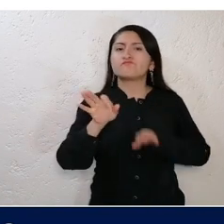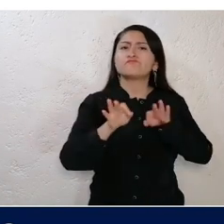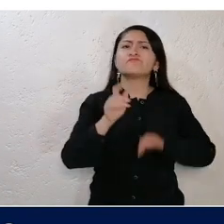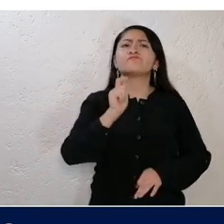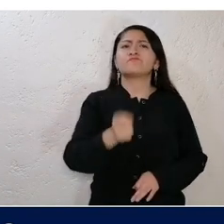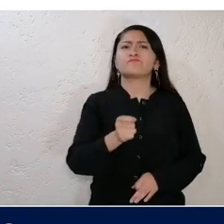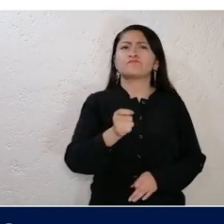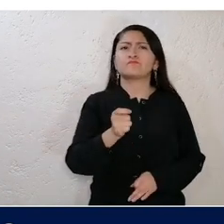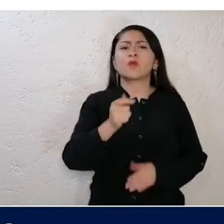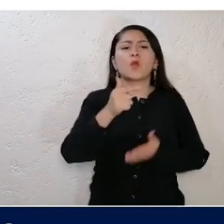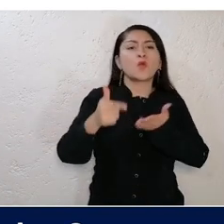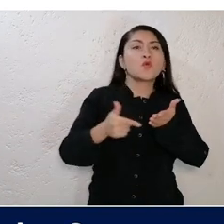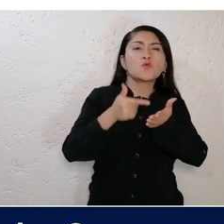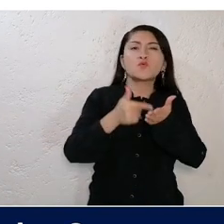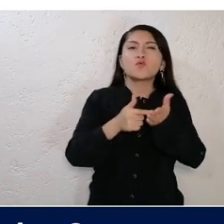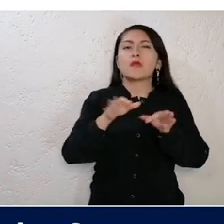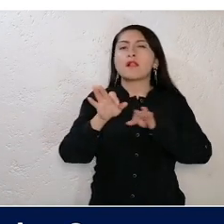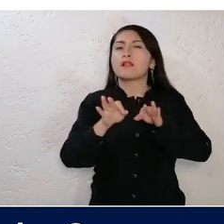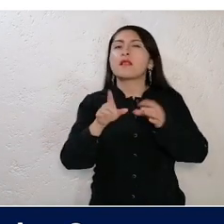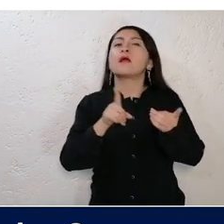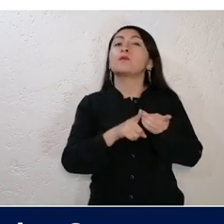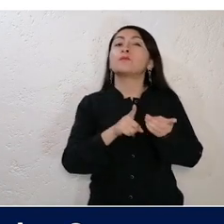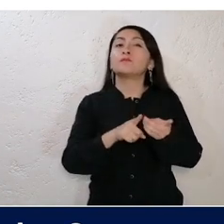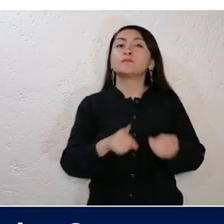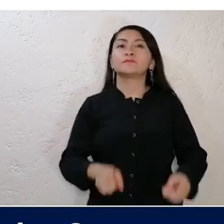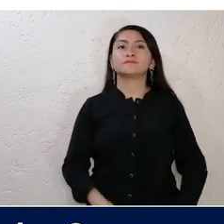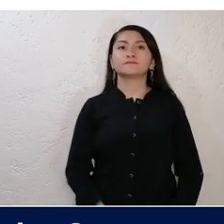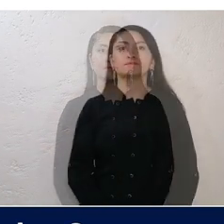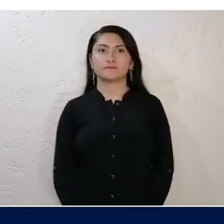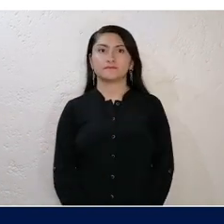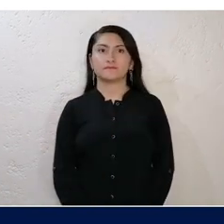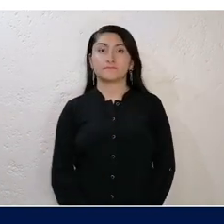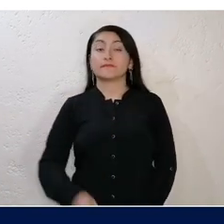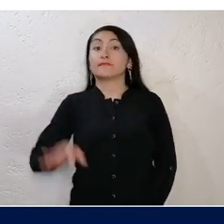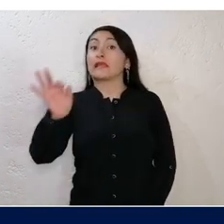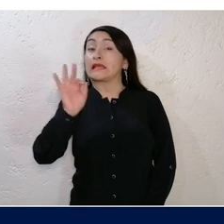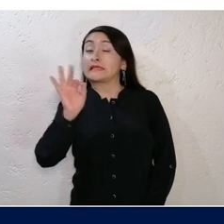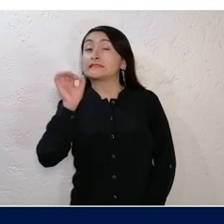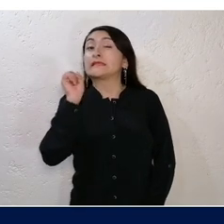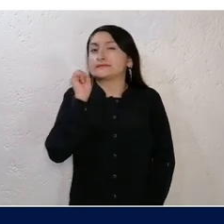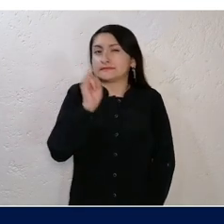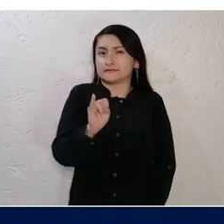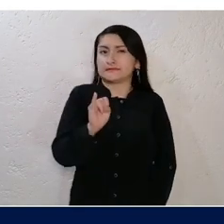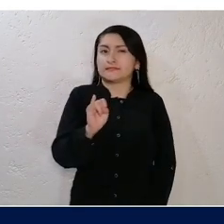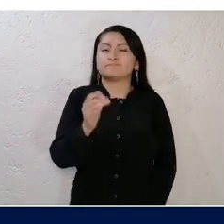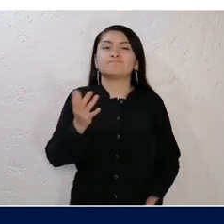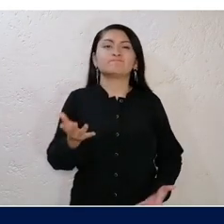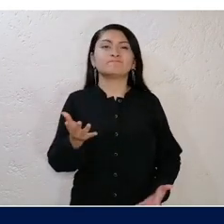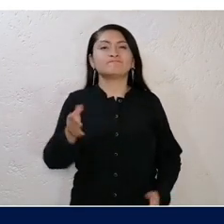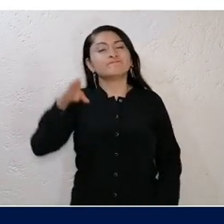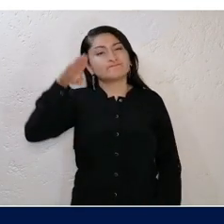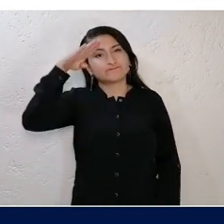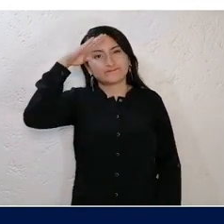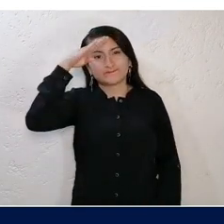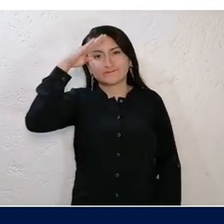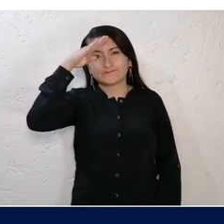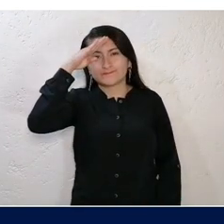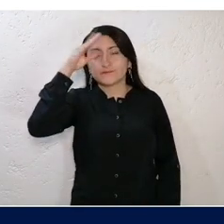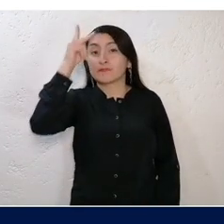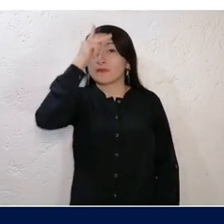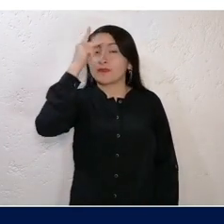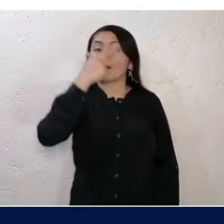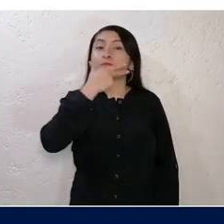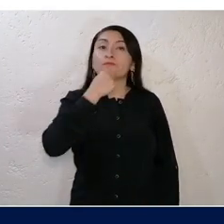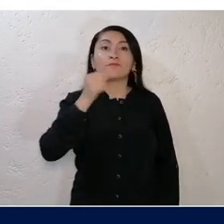se dedican profesionalmente y cuáles son los lugares en los que trabajan? Si es así, probablemente pienses